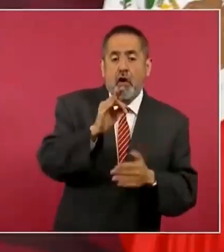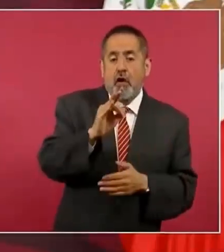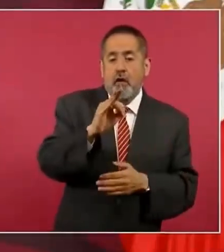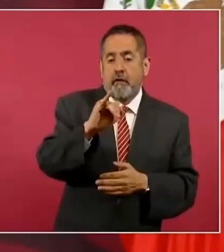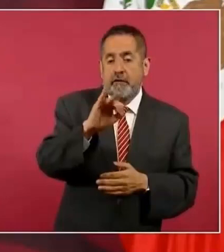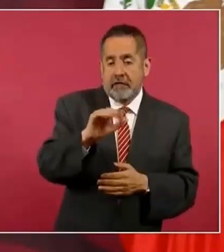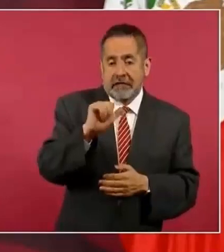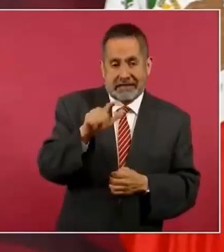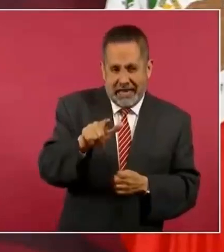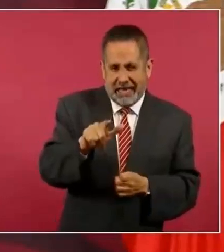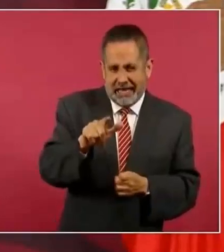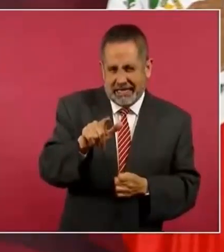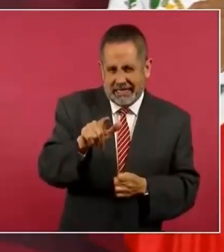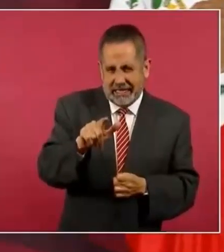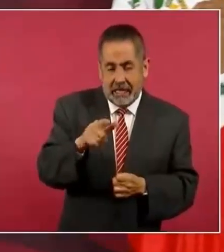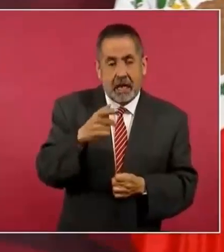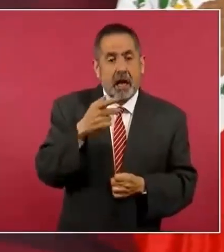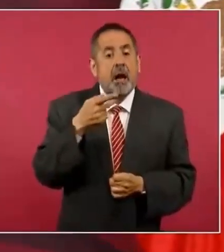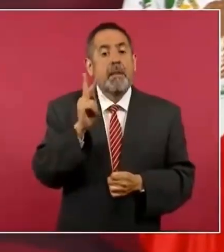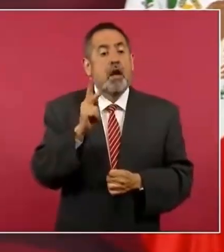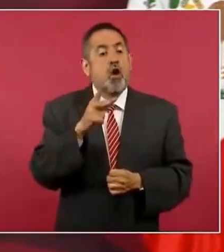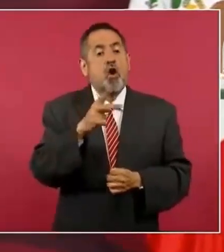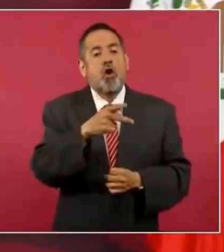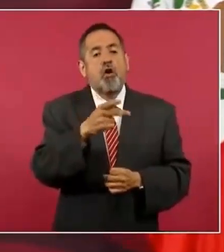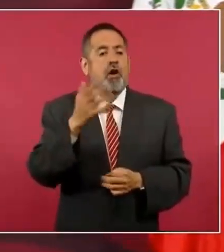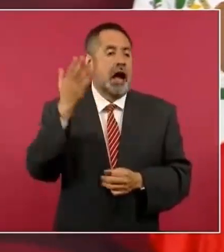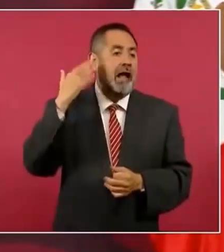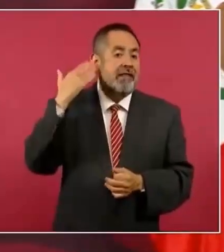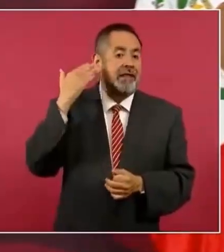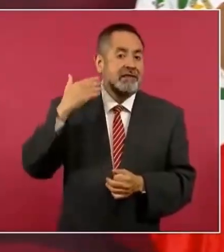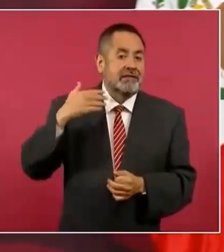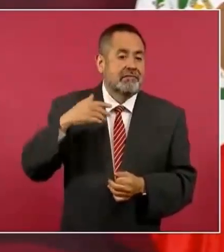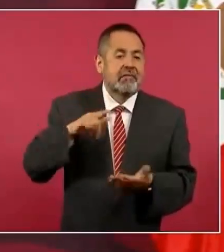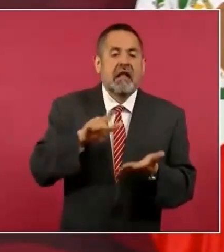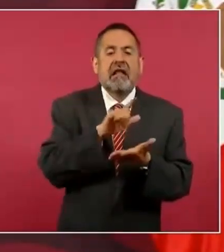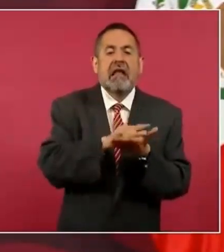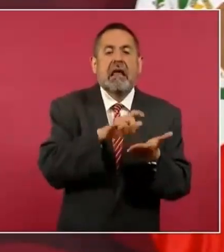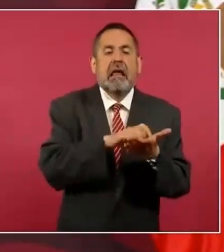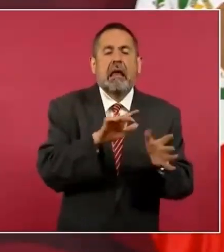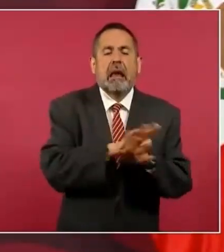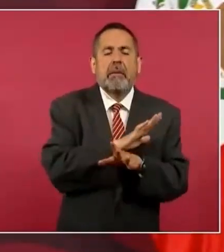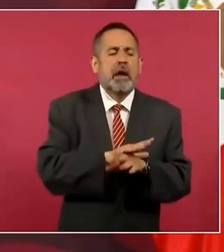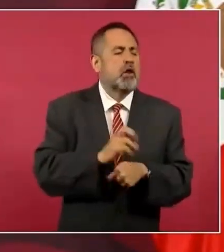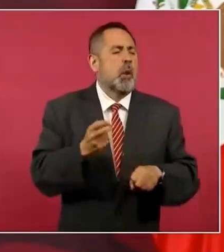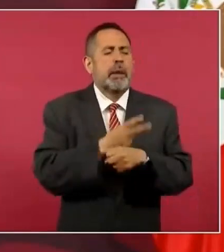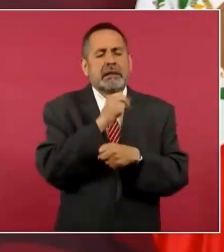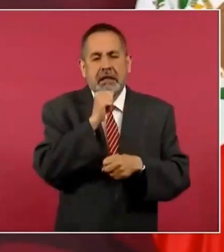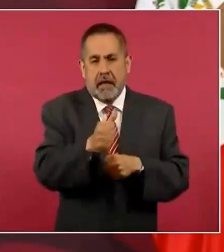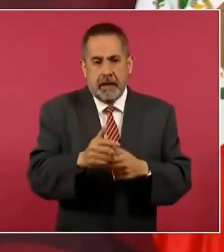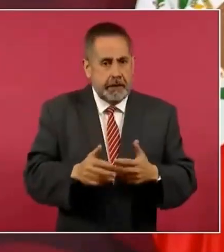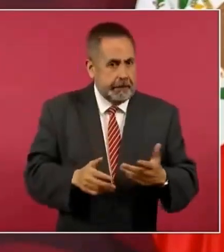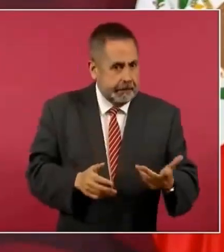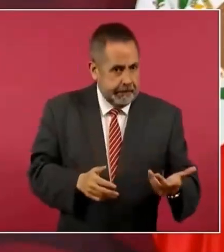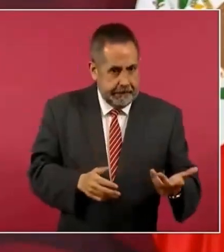reforma la modificaron en